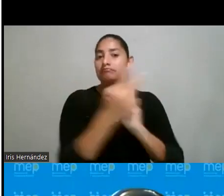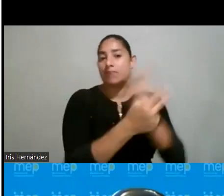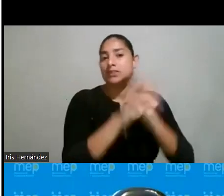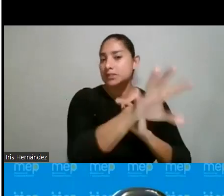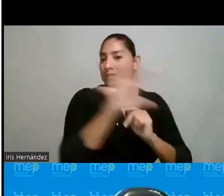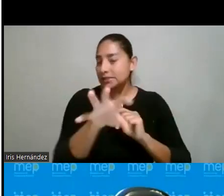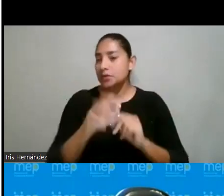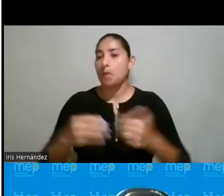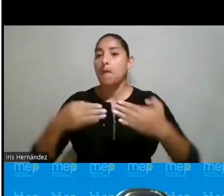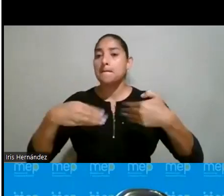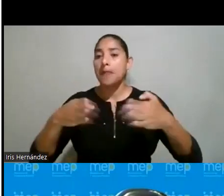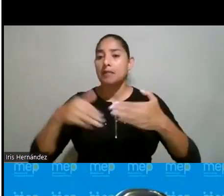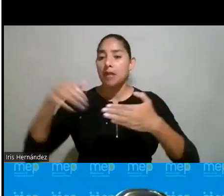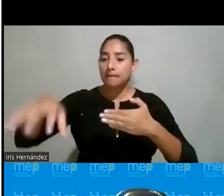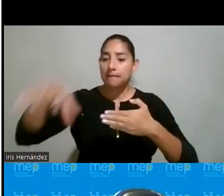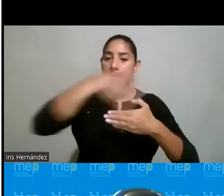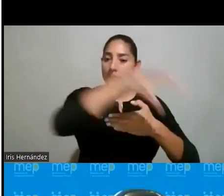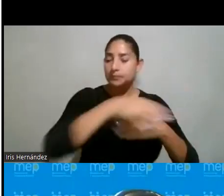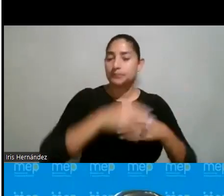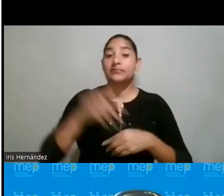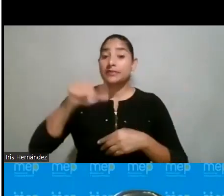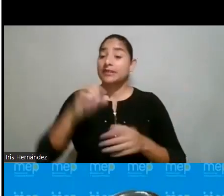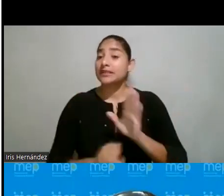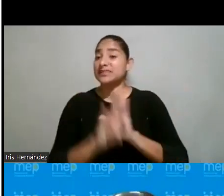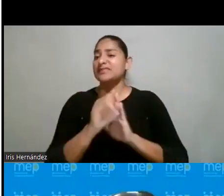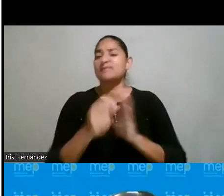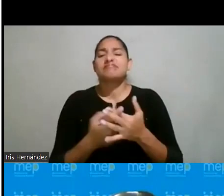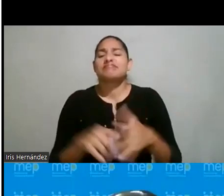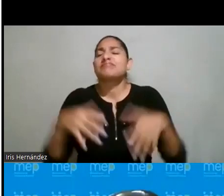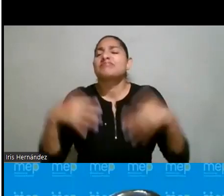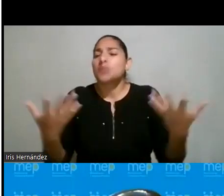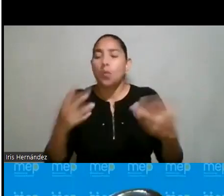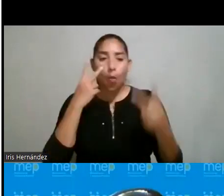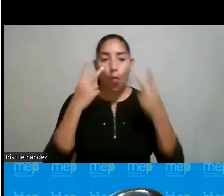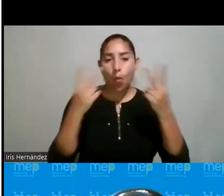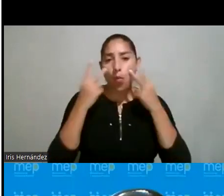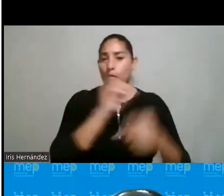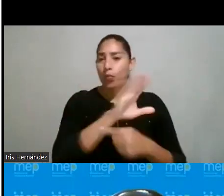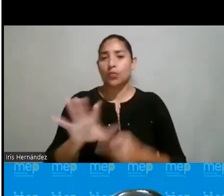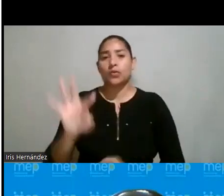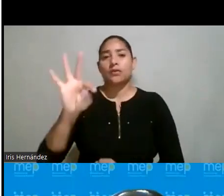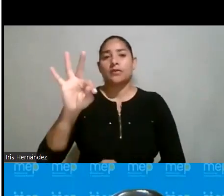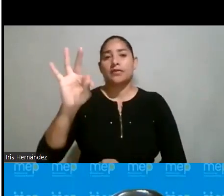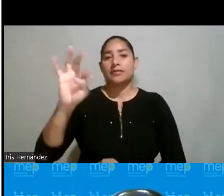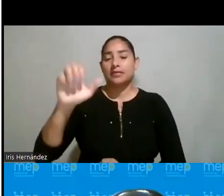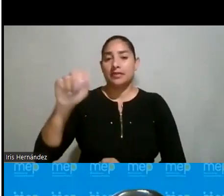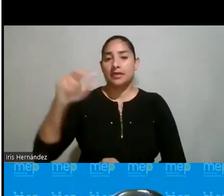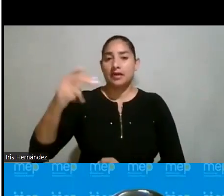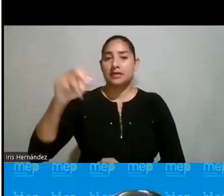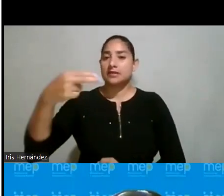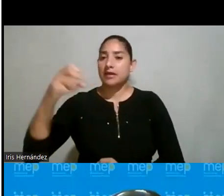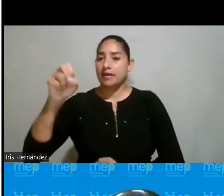Panamá y demás. Esta iniciativa empezó y se conoce como T-Share, que es una iniciativa